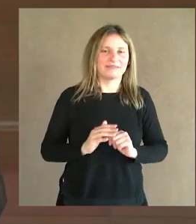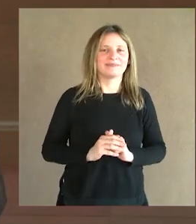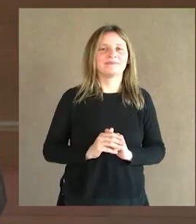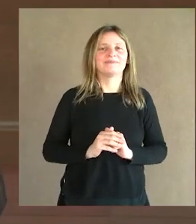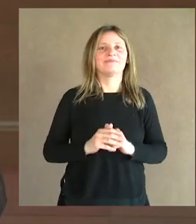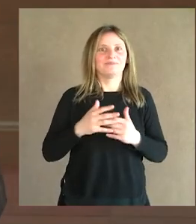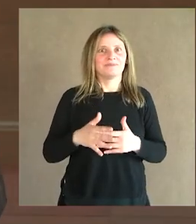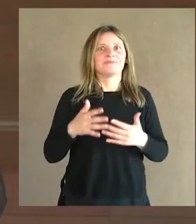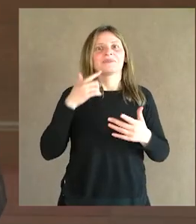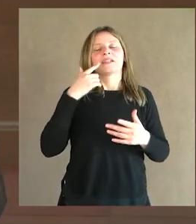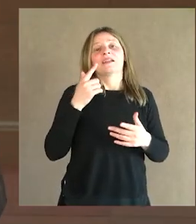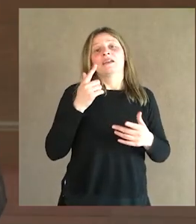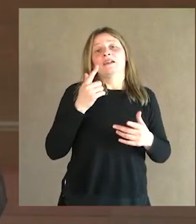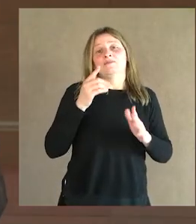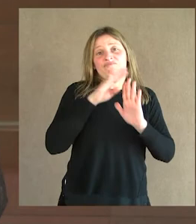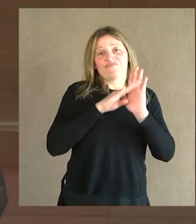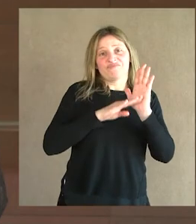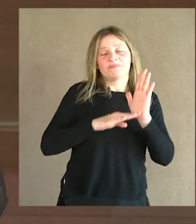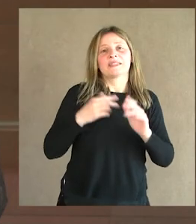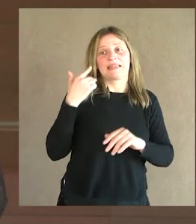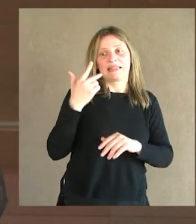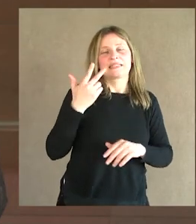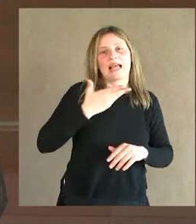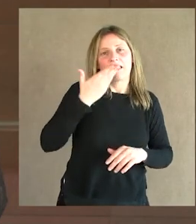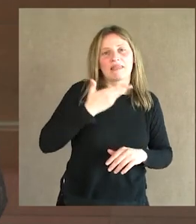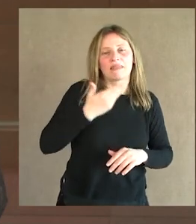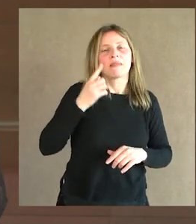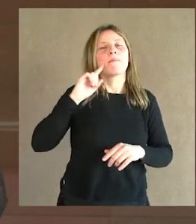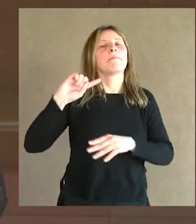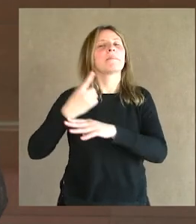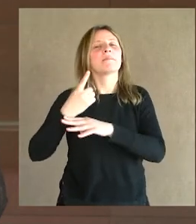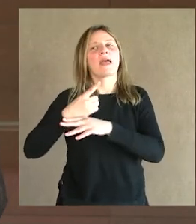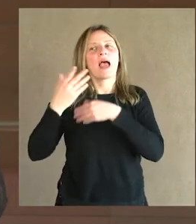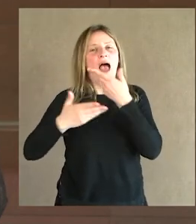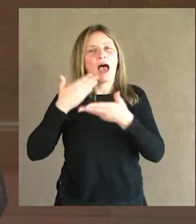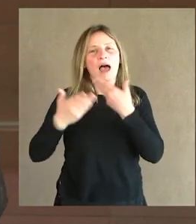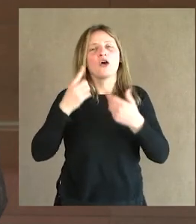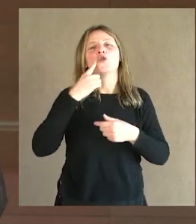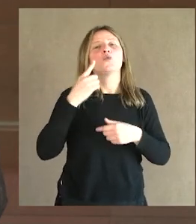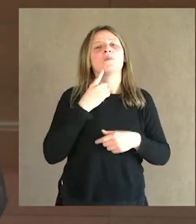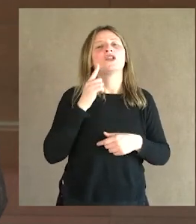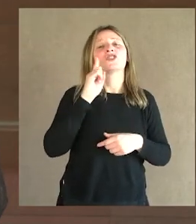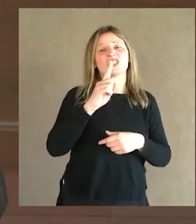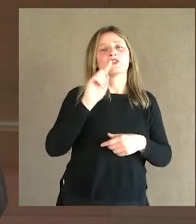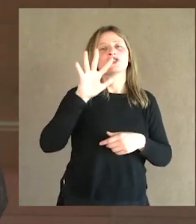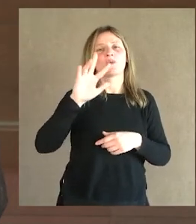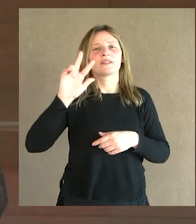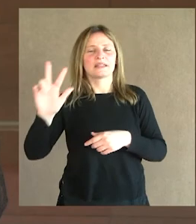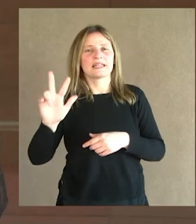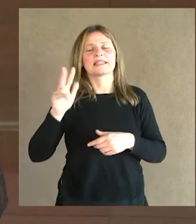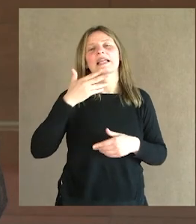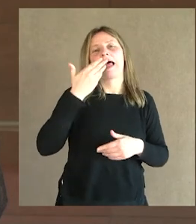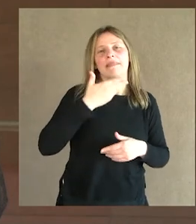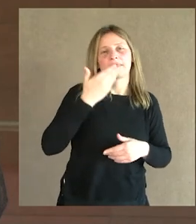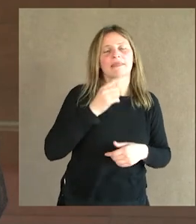repertorio de este concierto va a constar con tres cantatas. Primero interpretaremos la cantata número 153, luego la